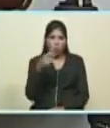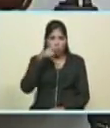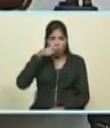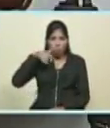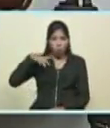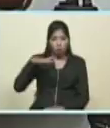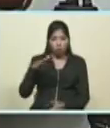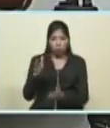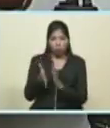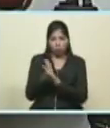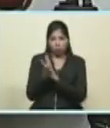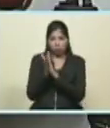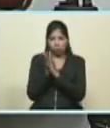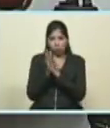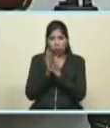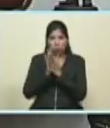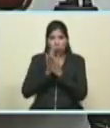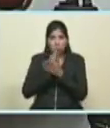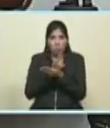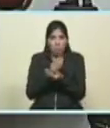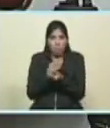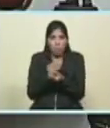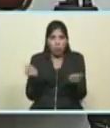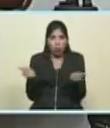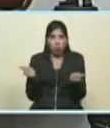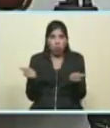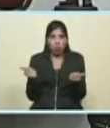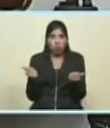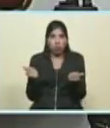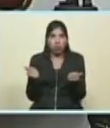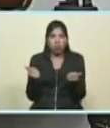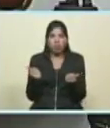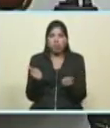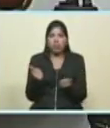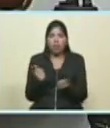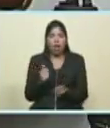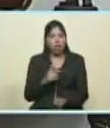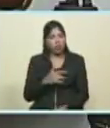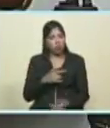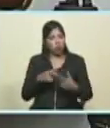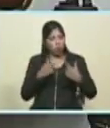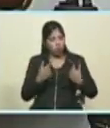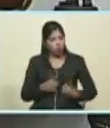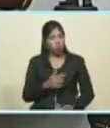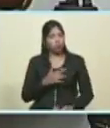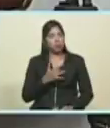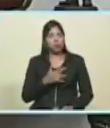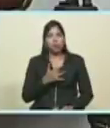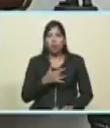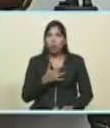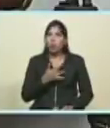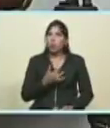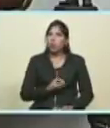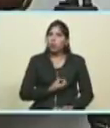hermanos del Caribe ahí es donde le sale a uno el sentimiento profundo de amor